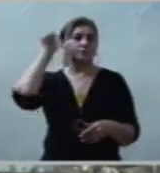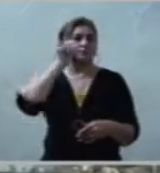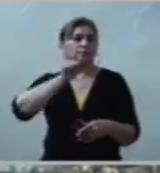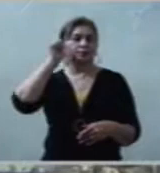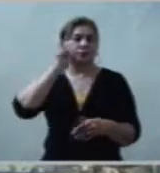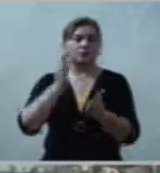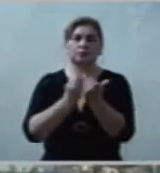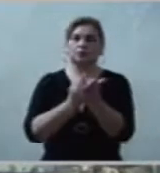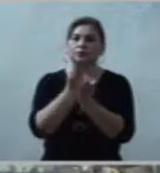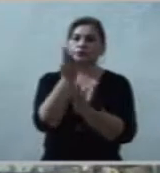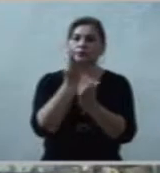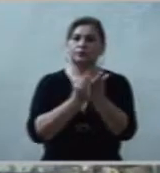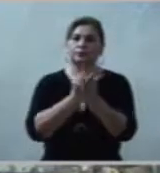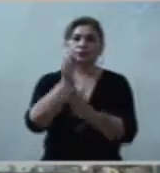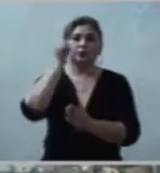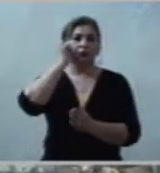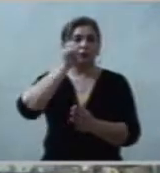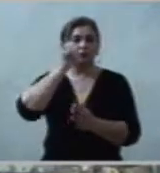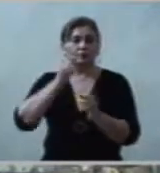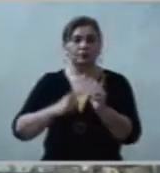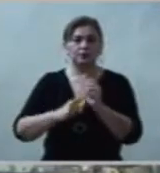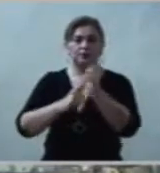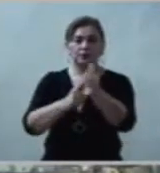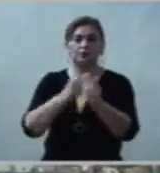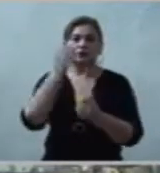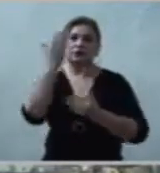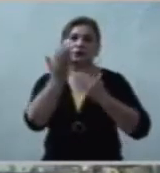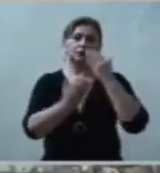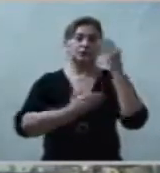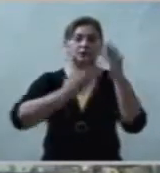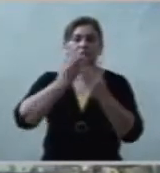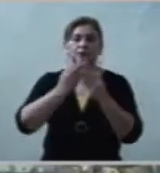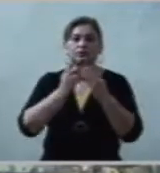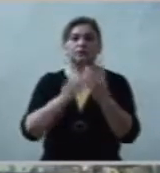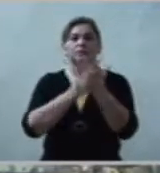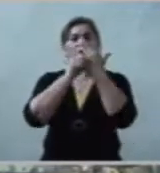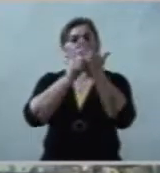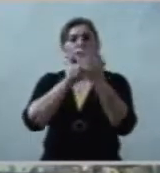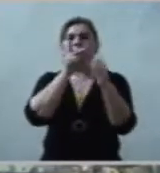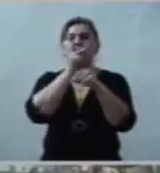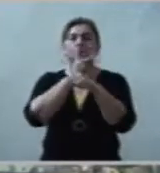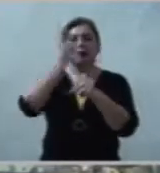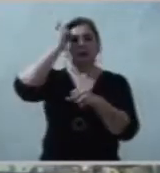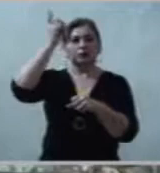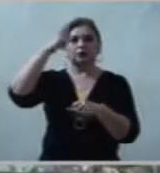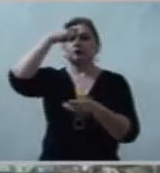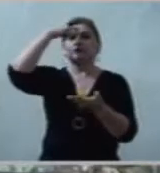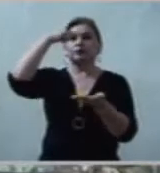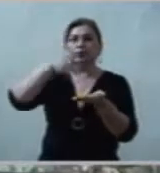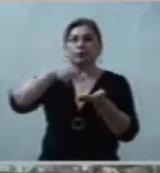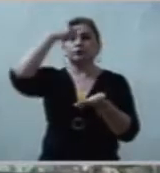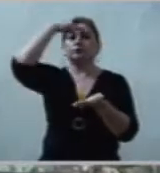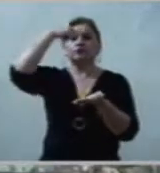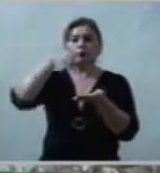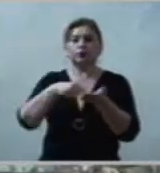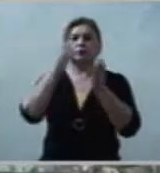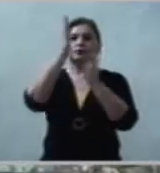decirle a Dios que crea. Que crea en Jesús,